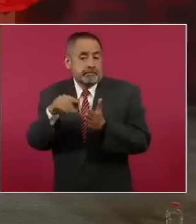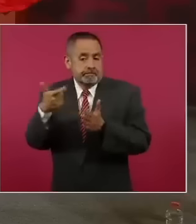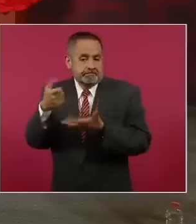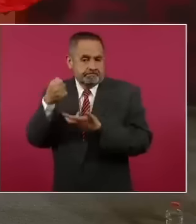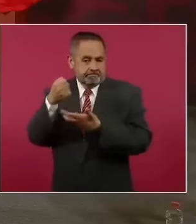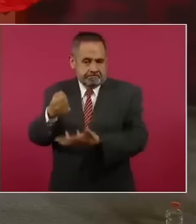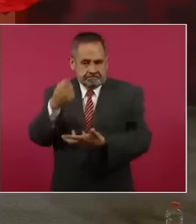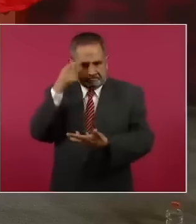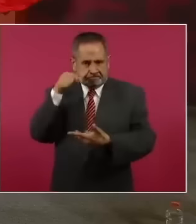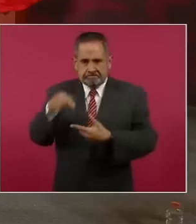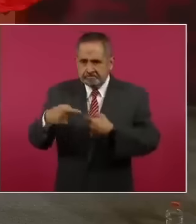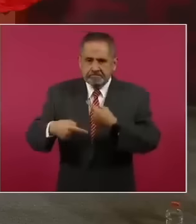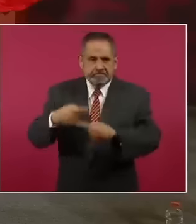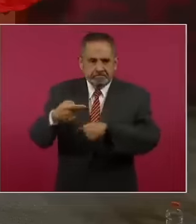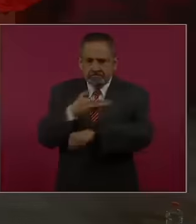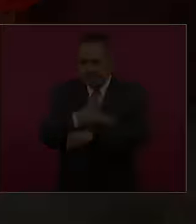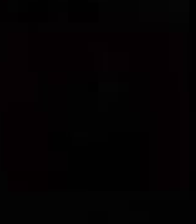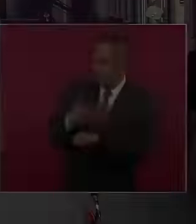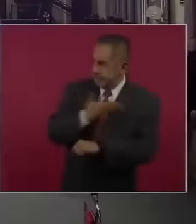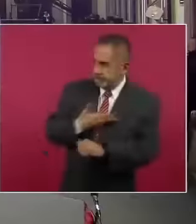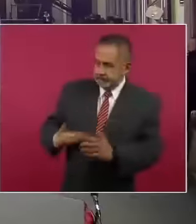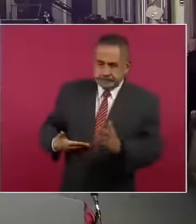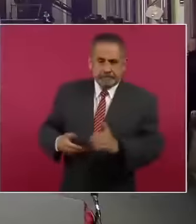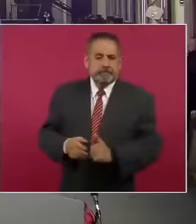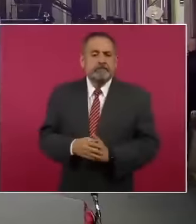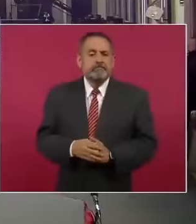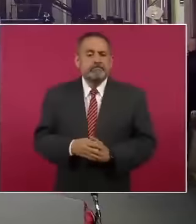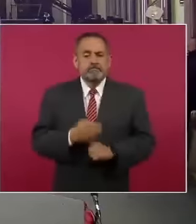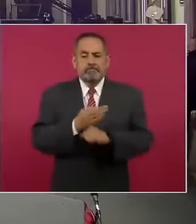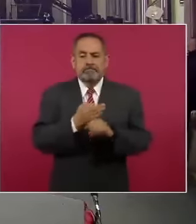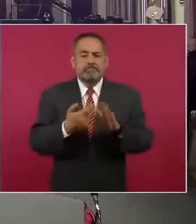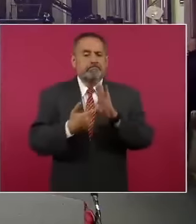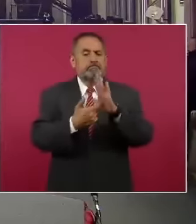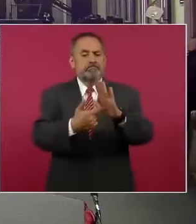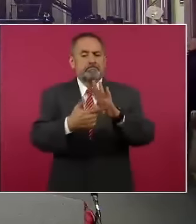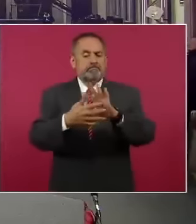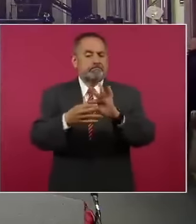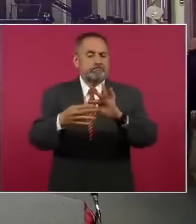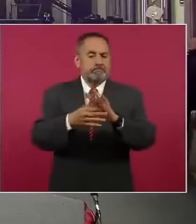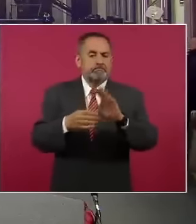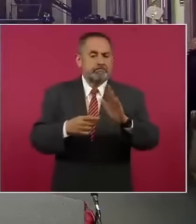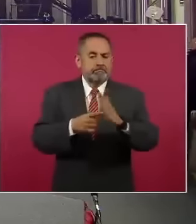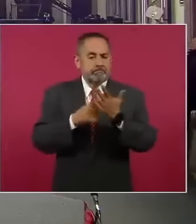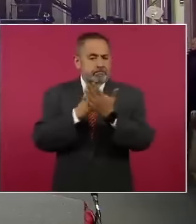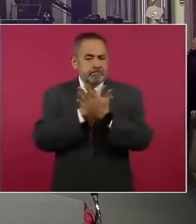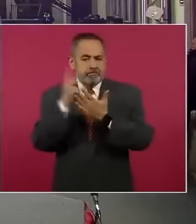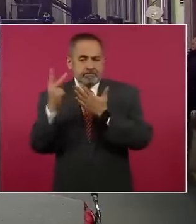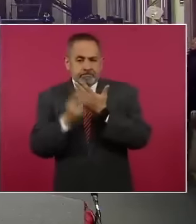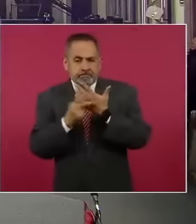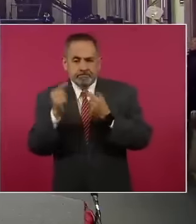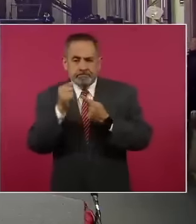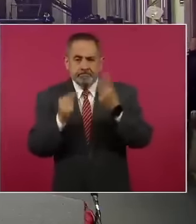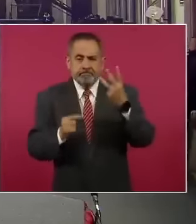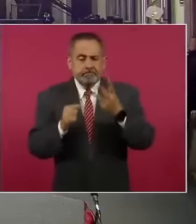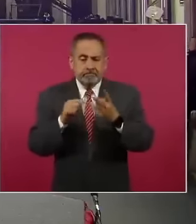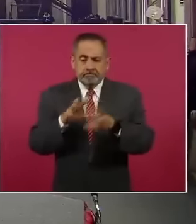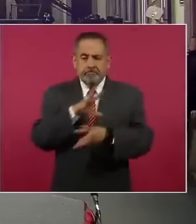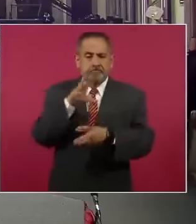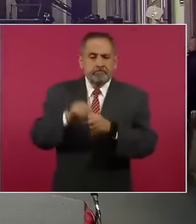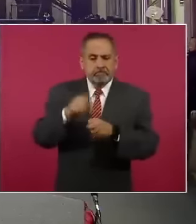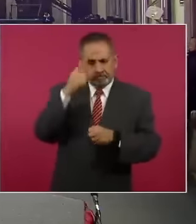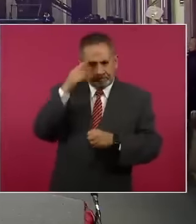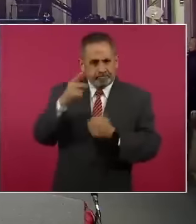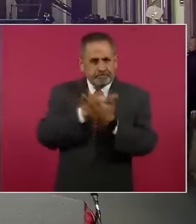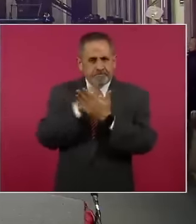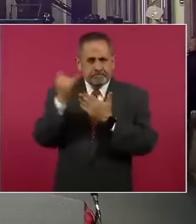para este ejercicio 2023. Vamos a presentar el programa integral de desarrollo